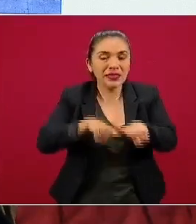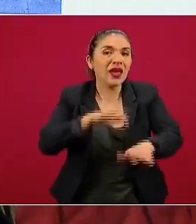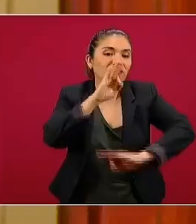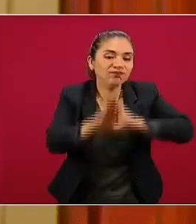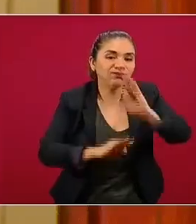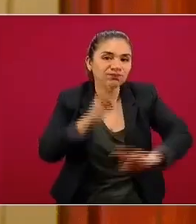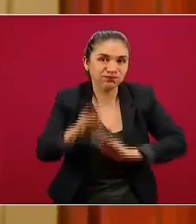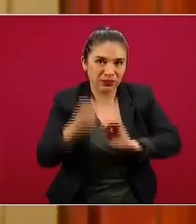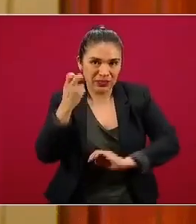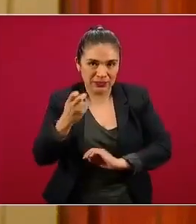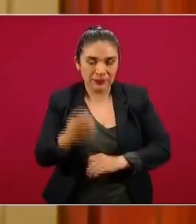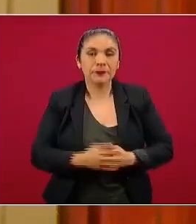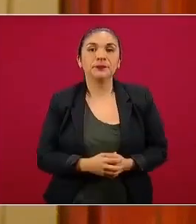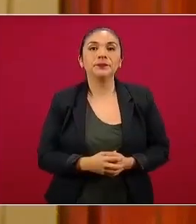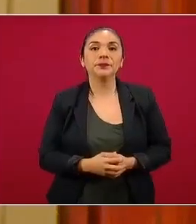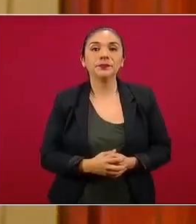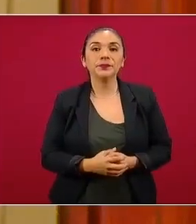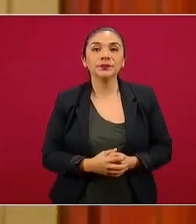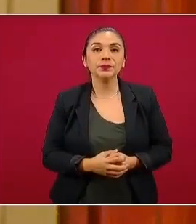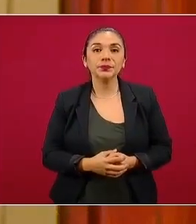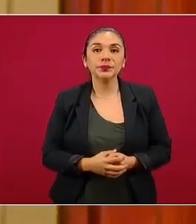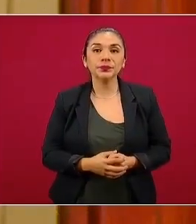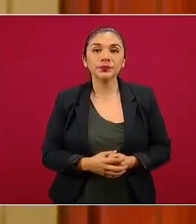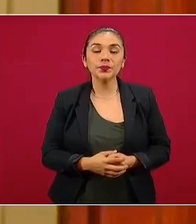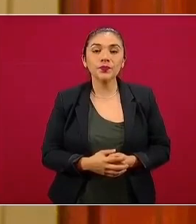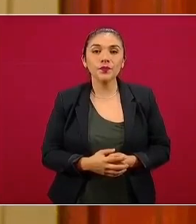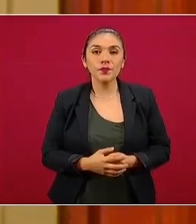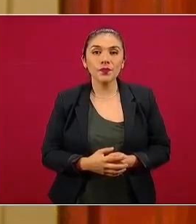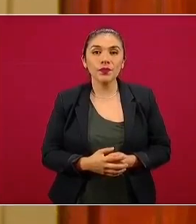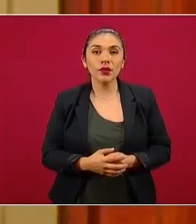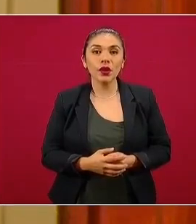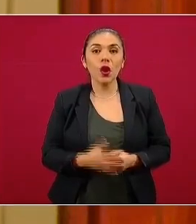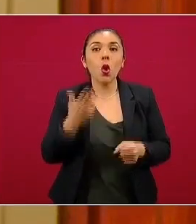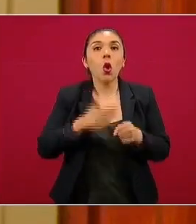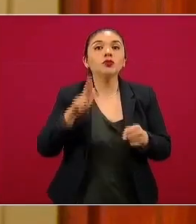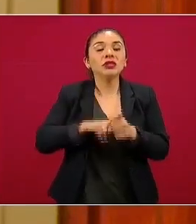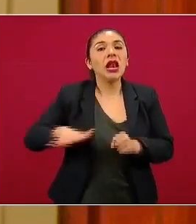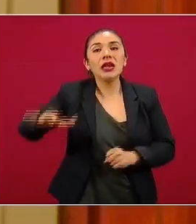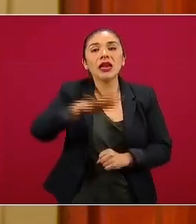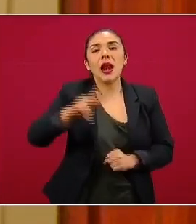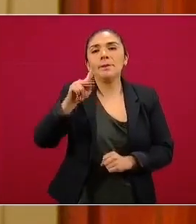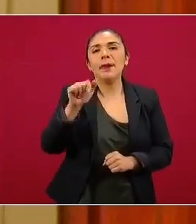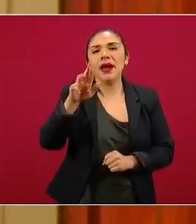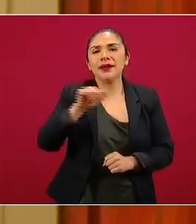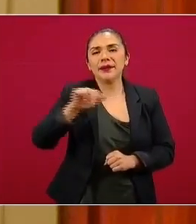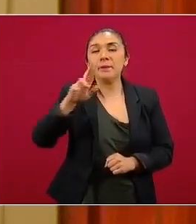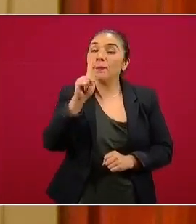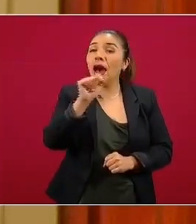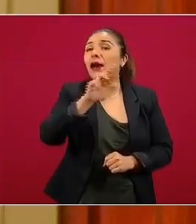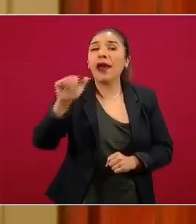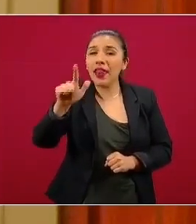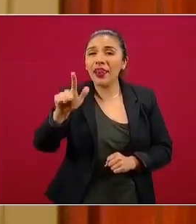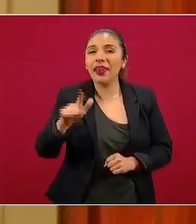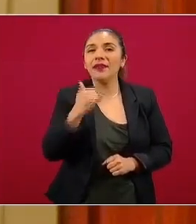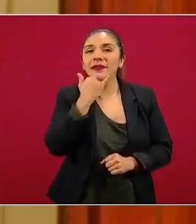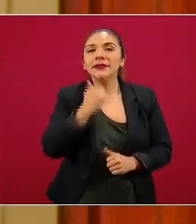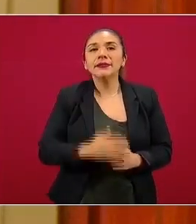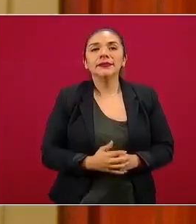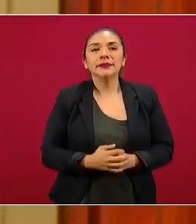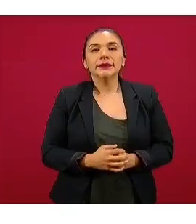reconversión de camas críticas. La siguiente, por favor. El Hospital General de Parral. La siguiente, por favor.